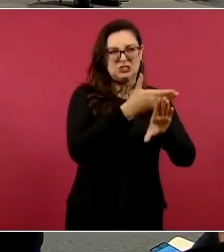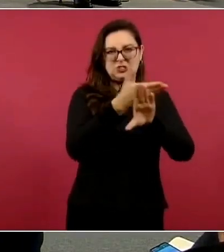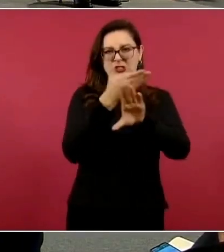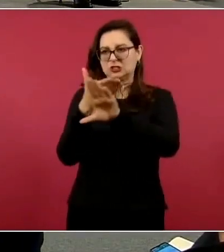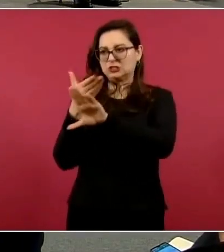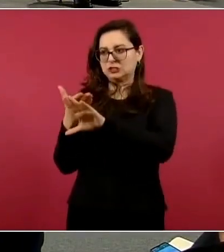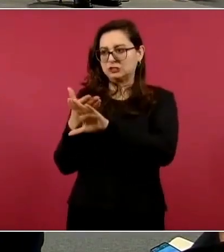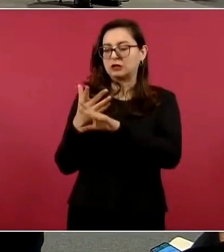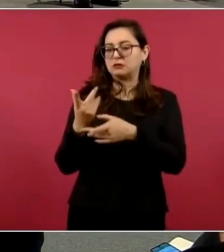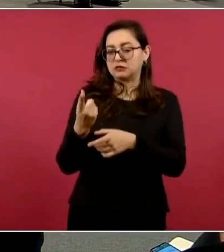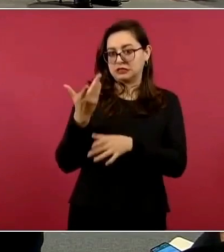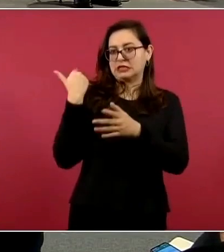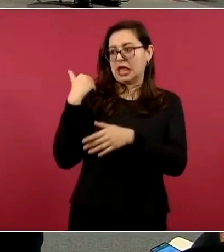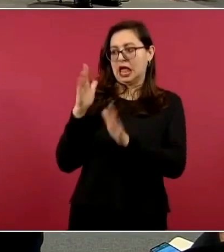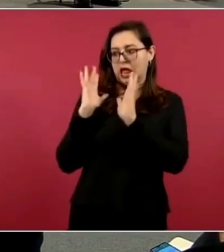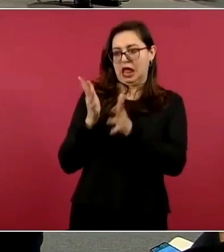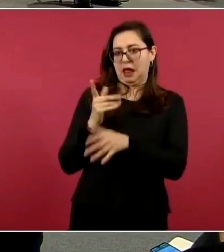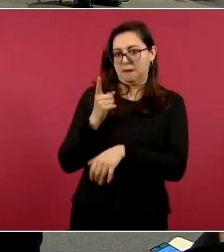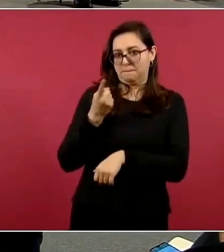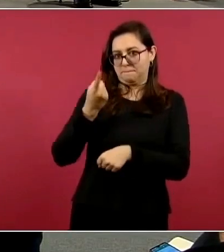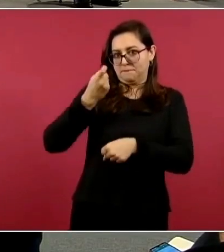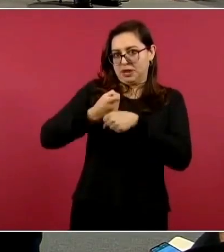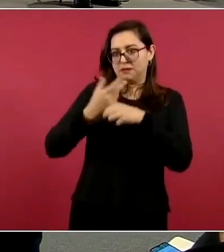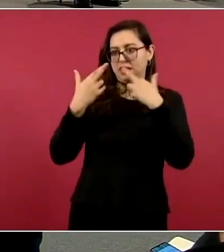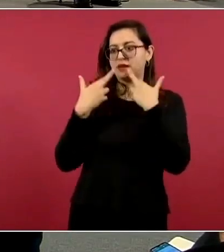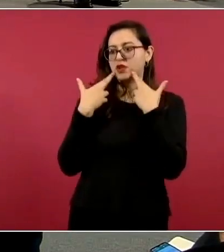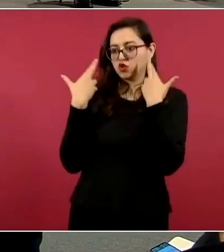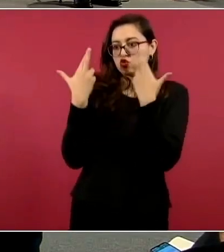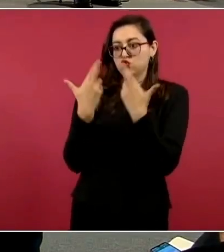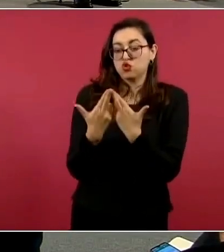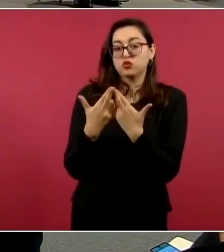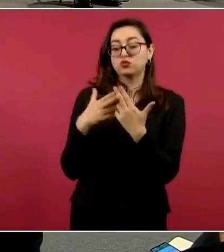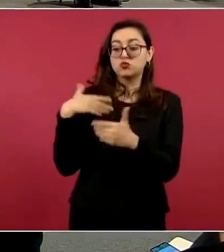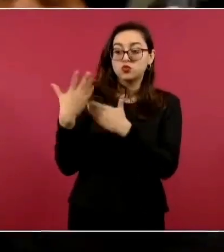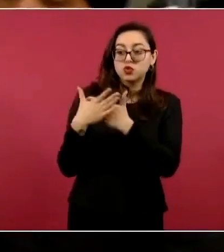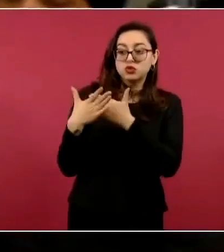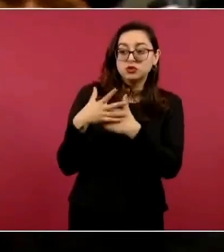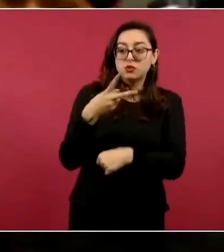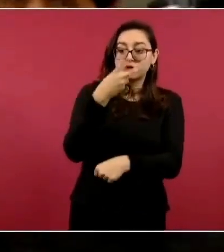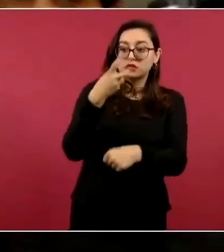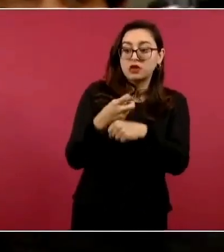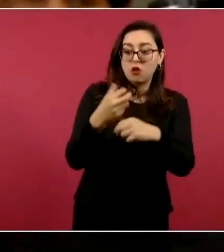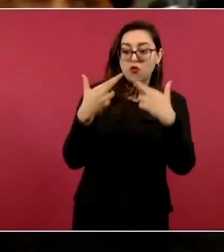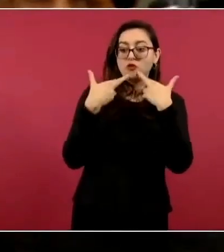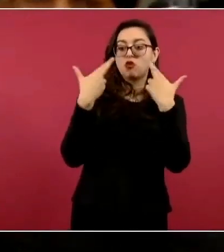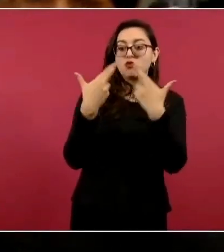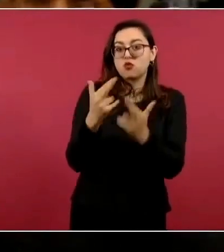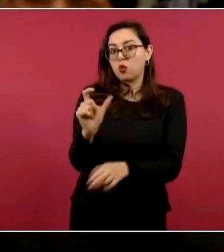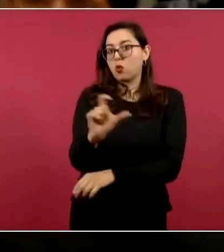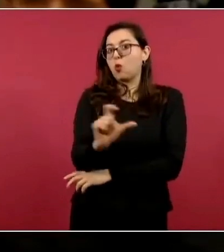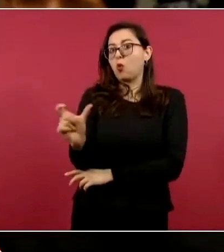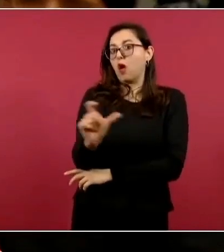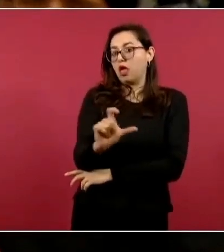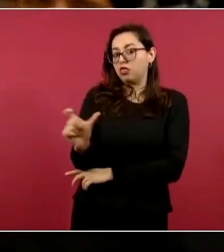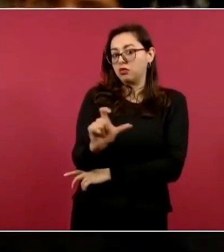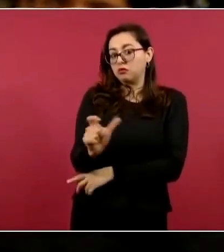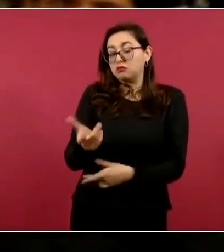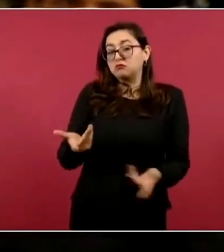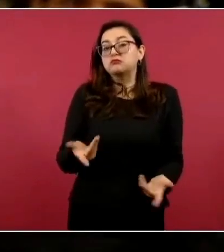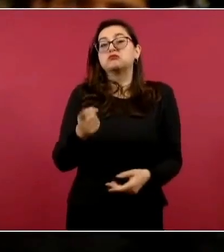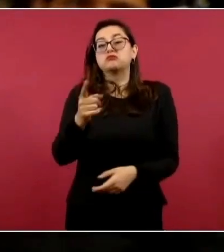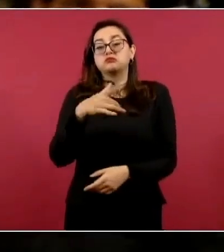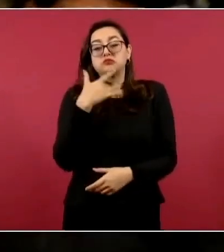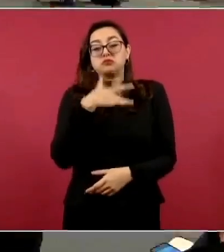Quedamos de darle seguimiento en una segunda reunión. ¿Qué resultados tiene de la primera reunión que tuvimos allá en la Secretaría de Gobernación, secretario?